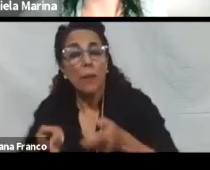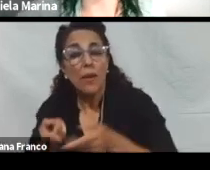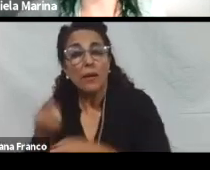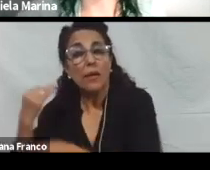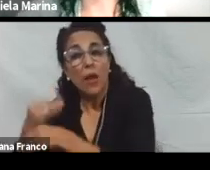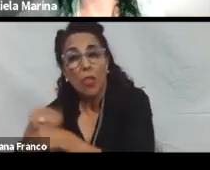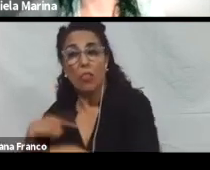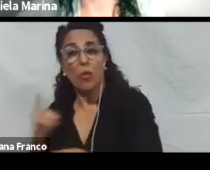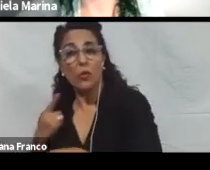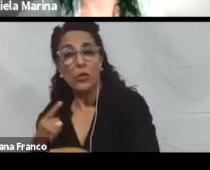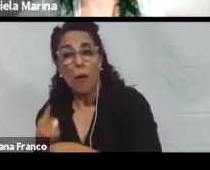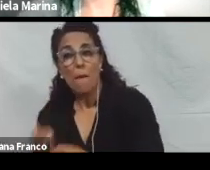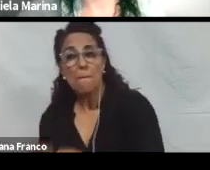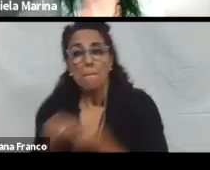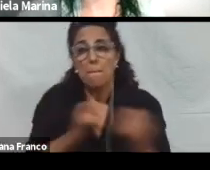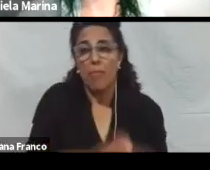oportunidades.